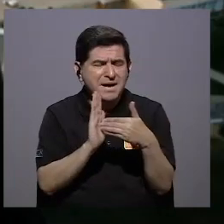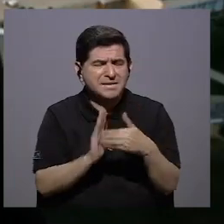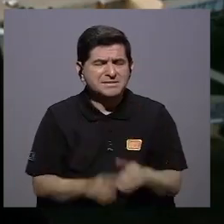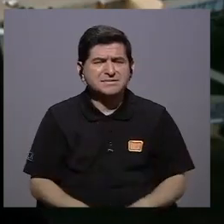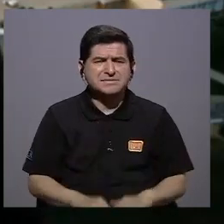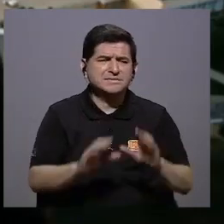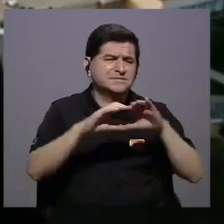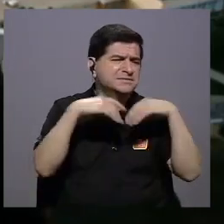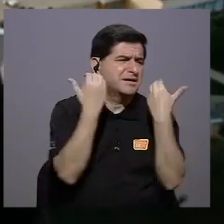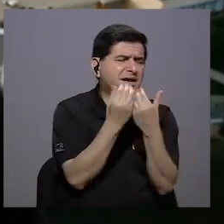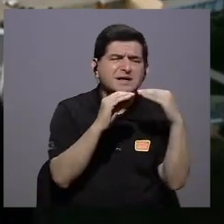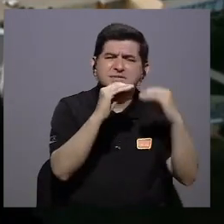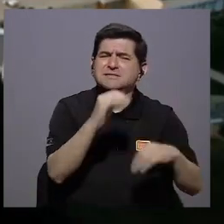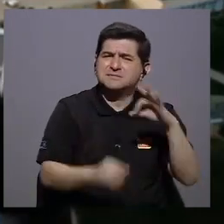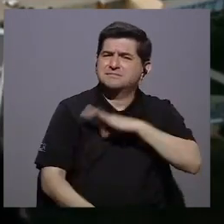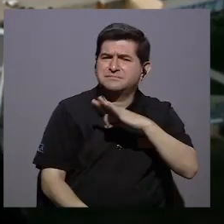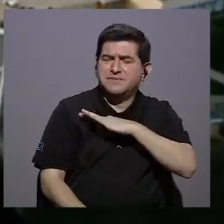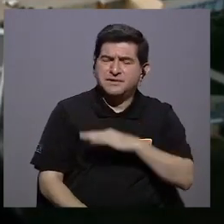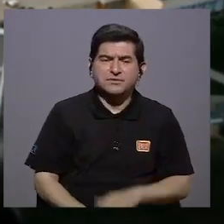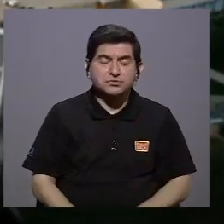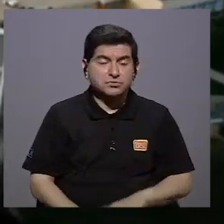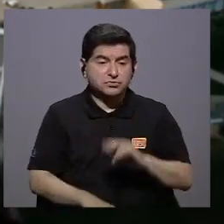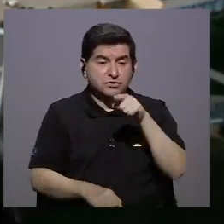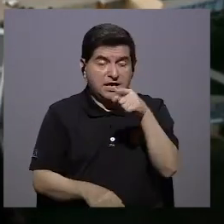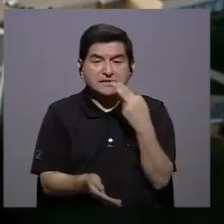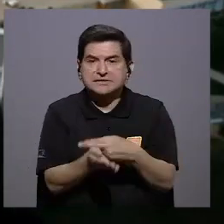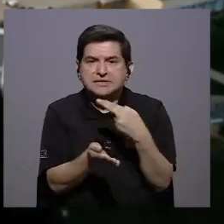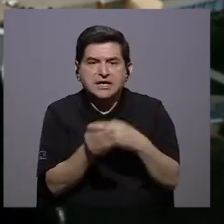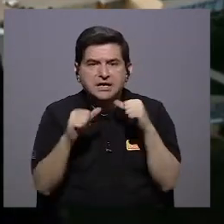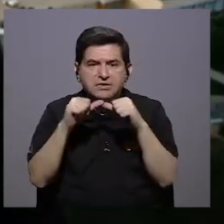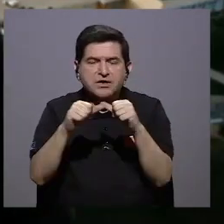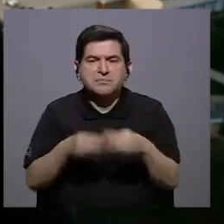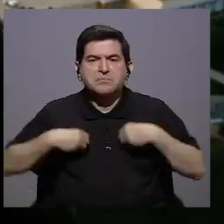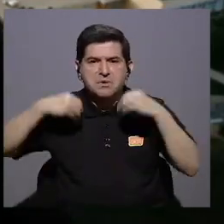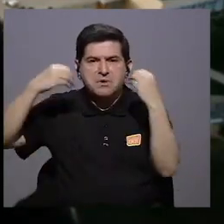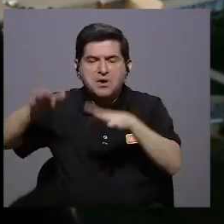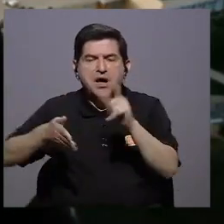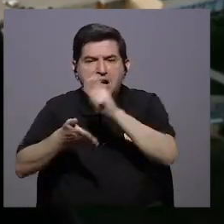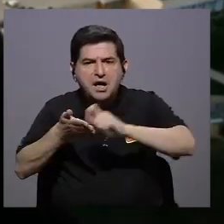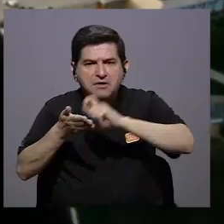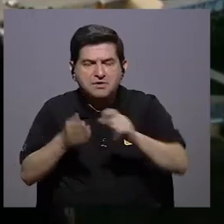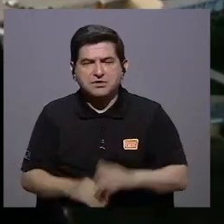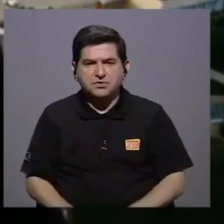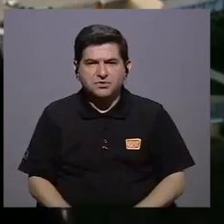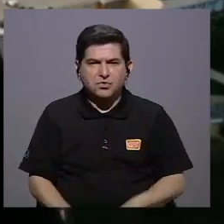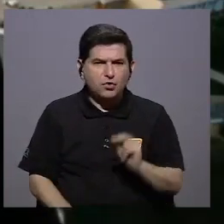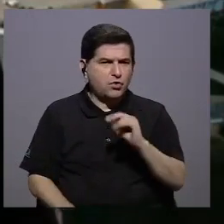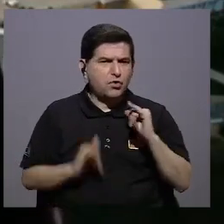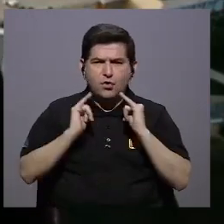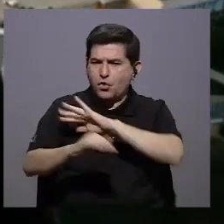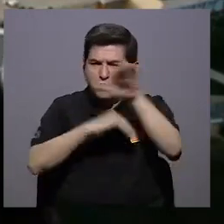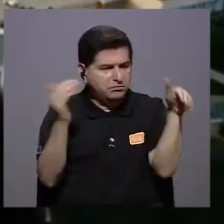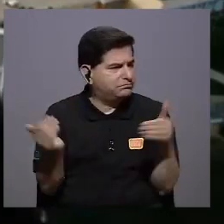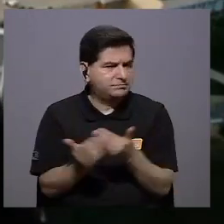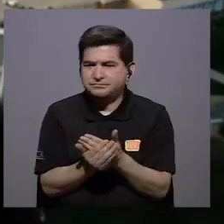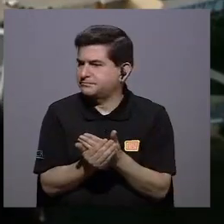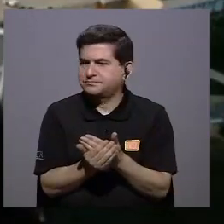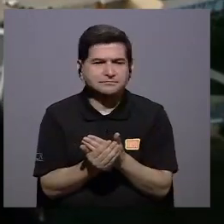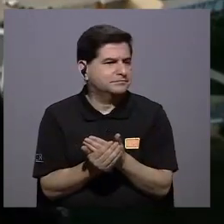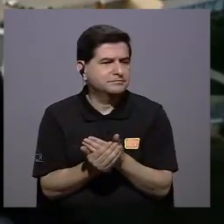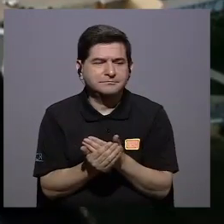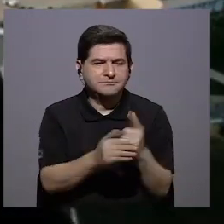resentir van a ser las clases más desfavorecidas si mantenemos un ritmo de este tipo ese abandono escolar no se va a cebar por igual entre todos